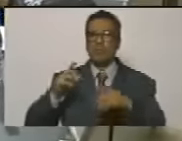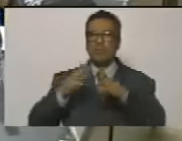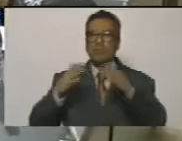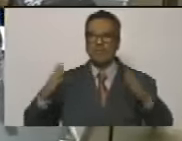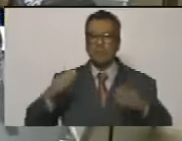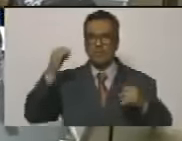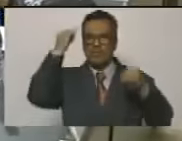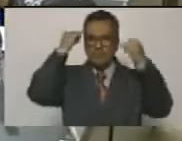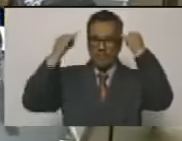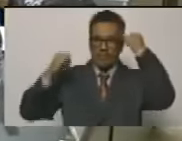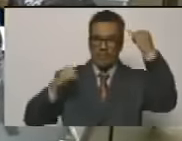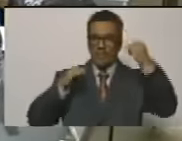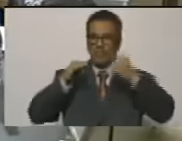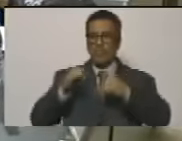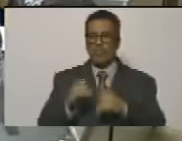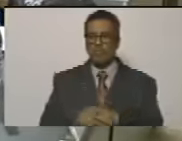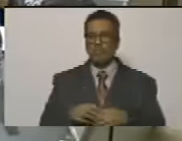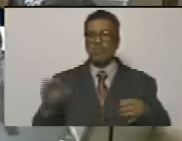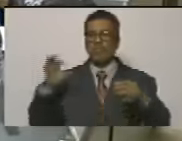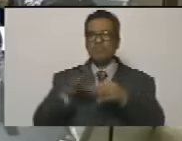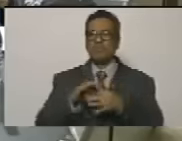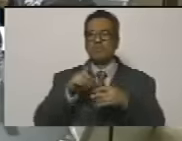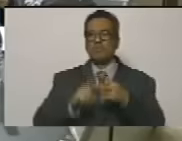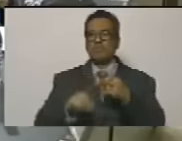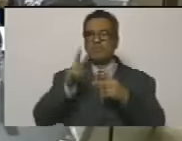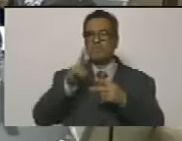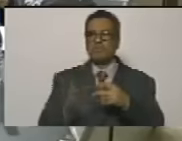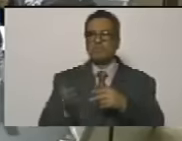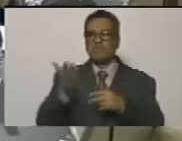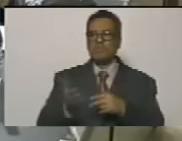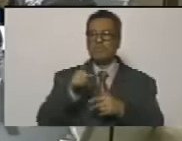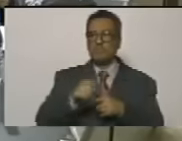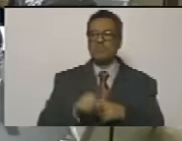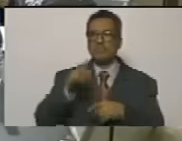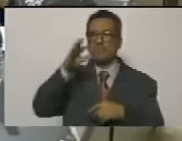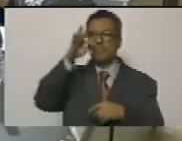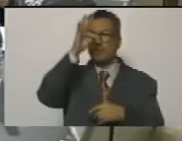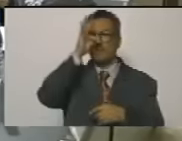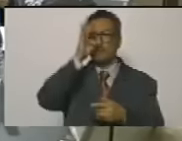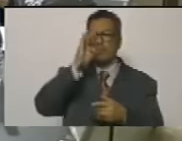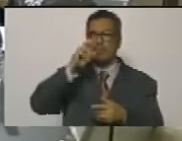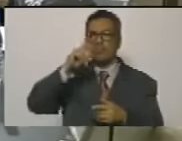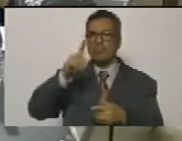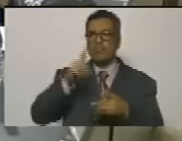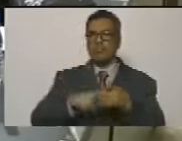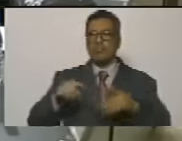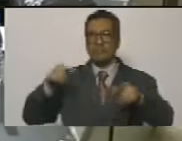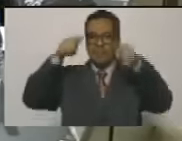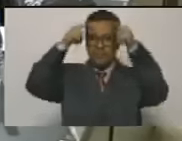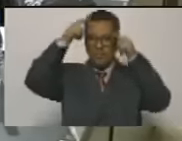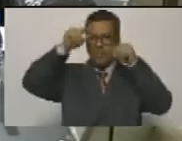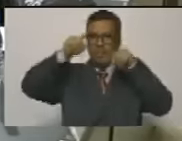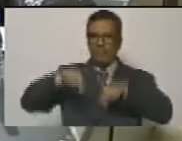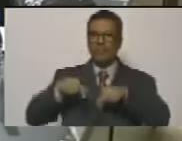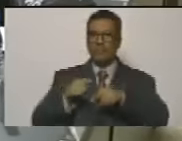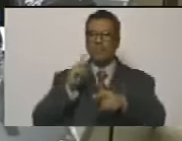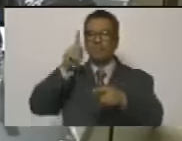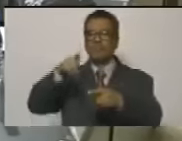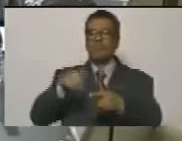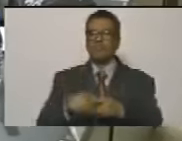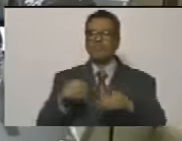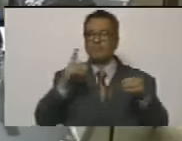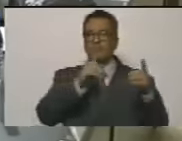estrategia que trazaron dos dirigentes fundamentales Fidel Castro y Hugo Chávez vamos entonces a